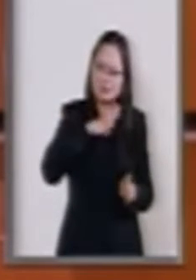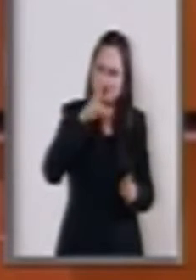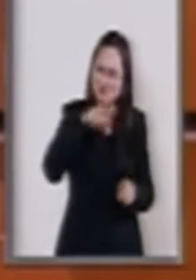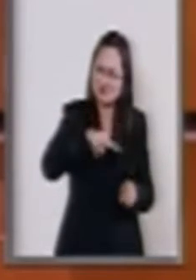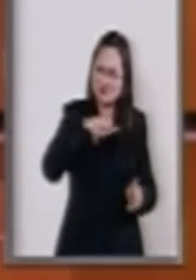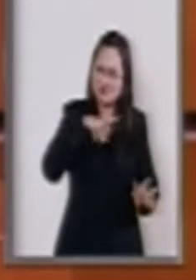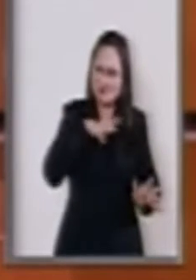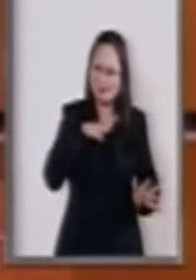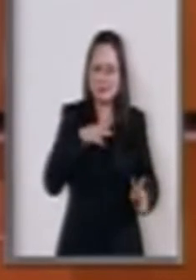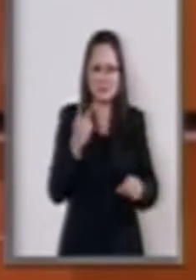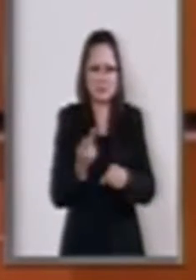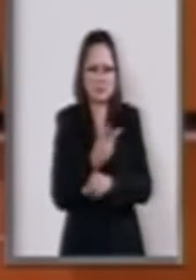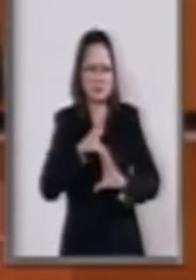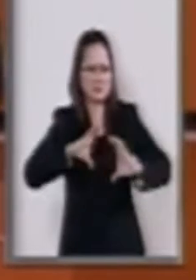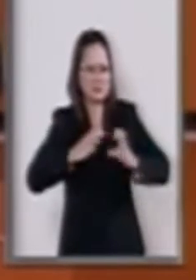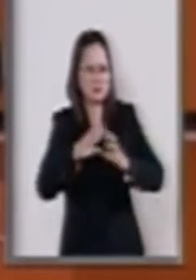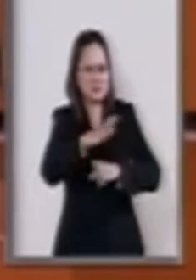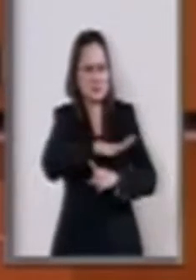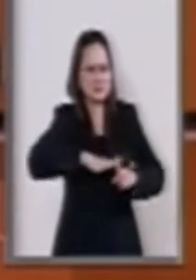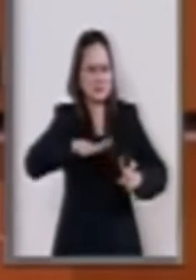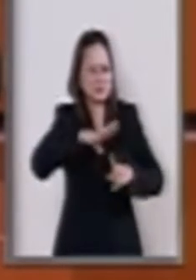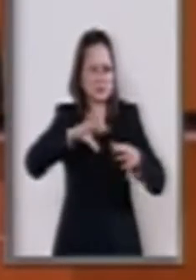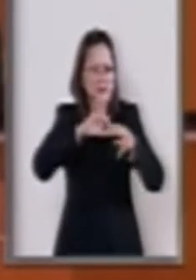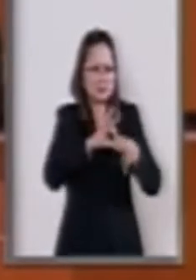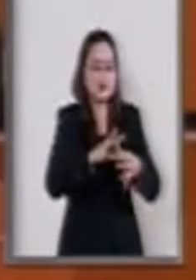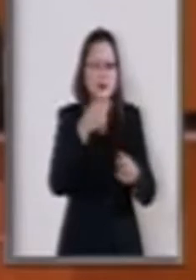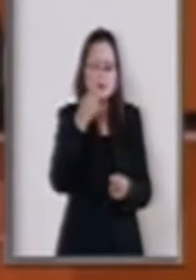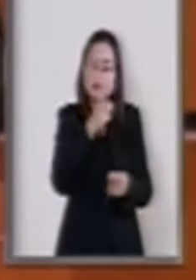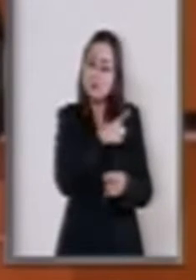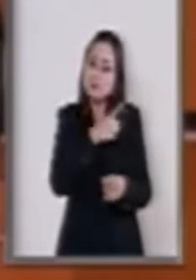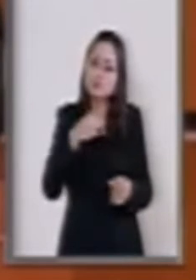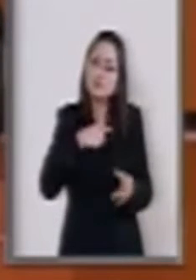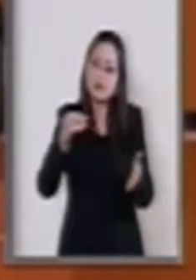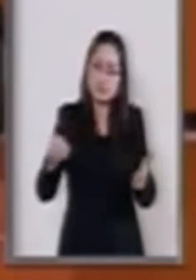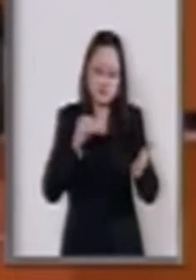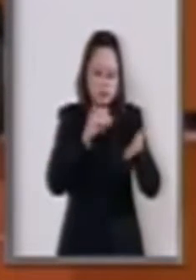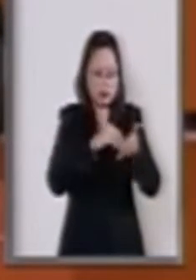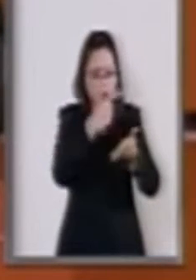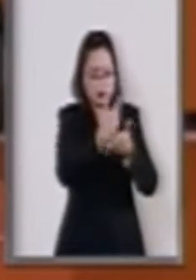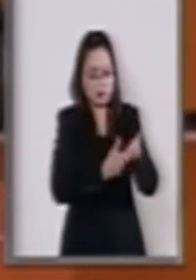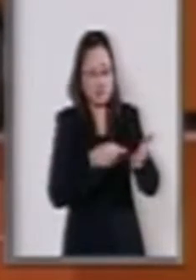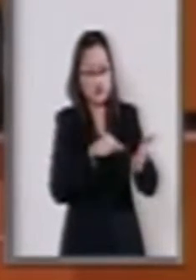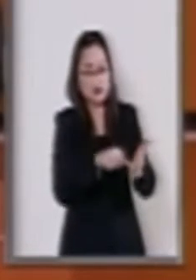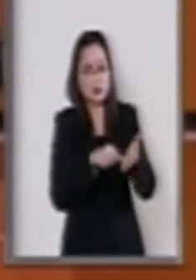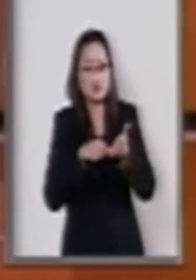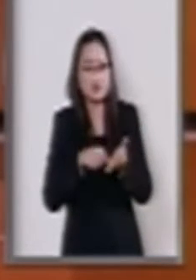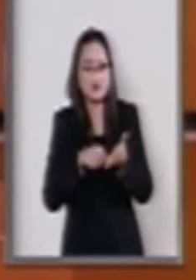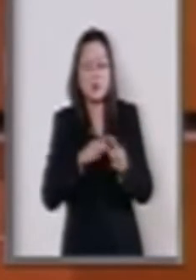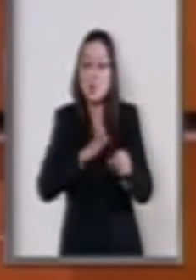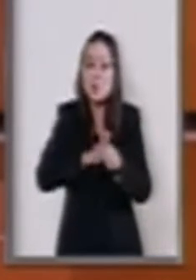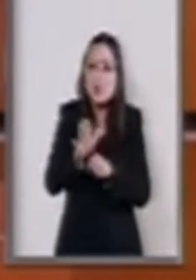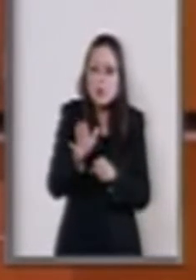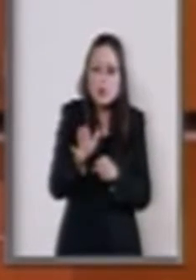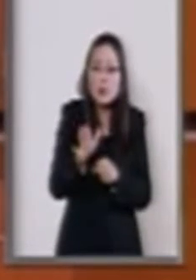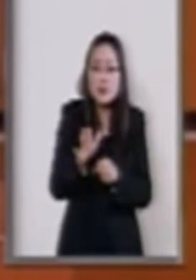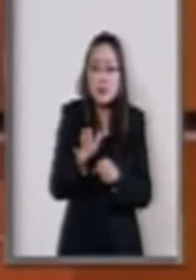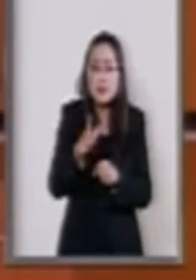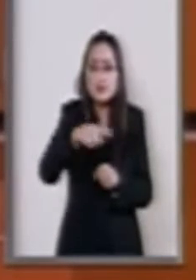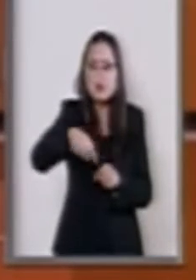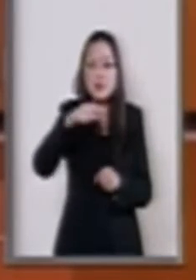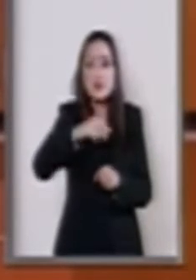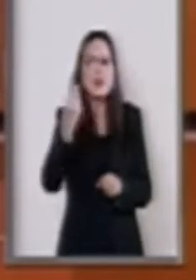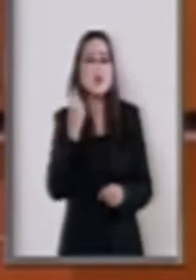impacto social que trae consigo, debe estar en este listado. Me refiero a los